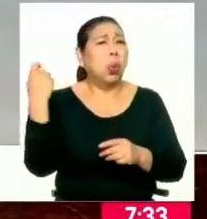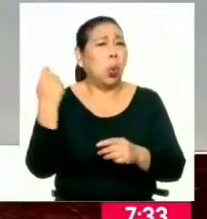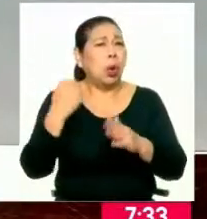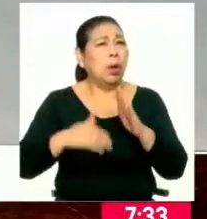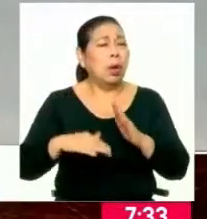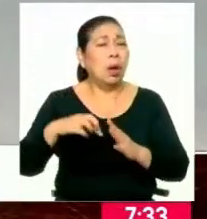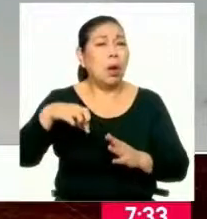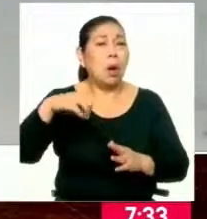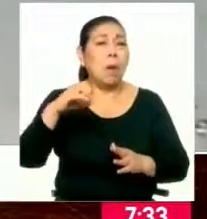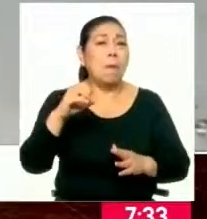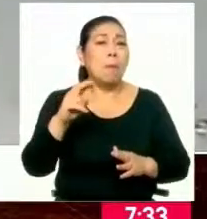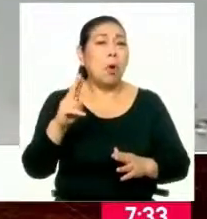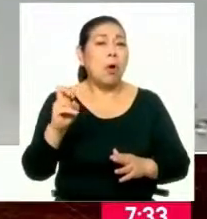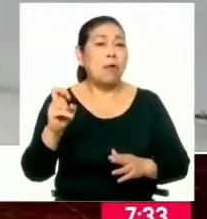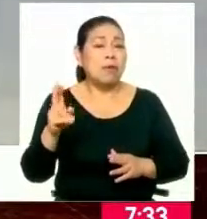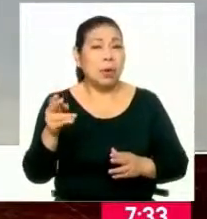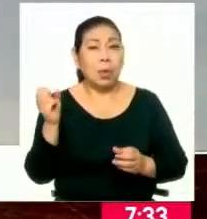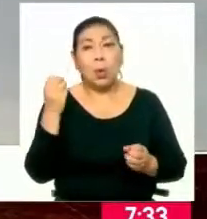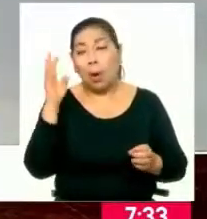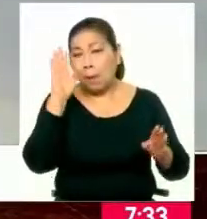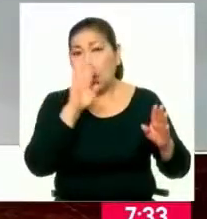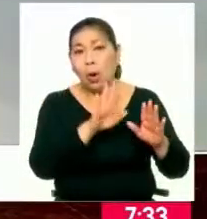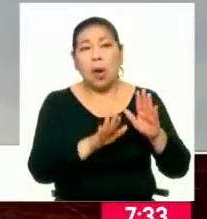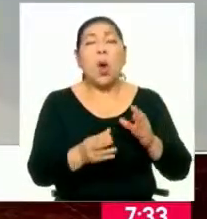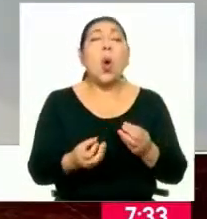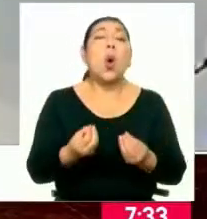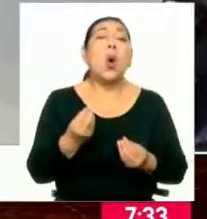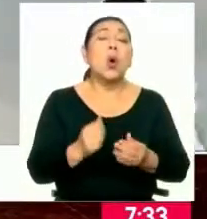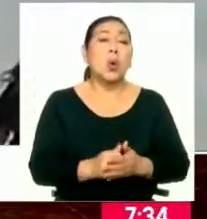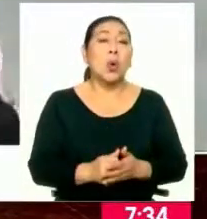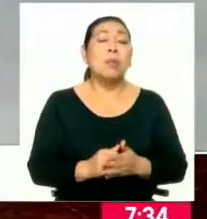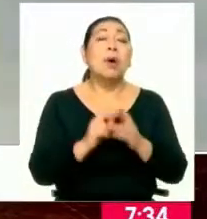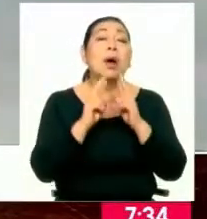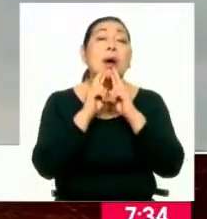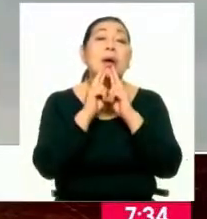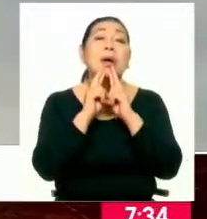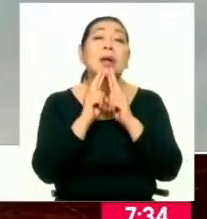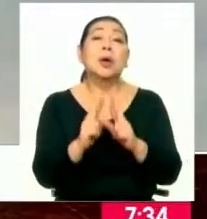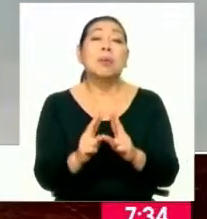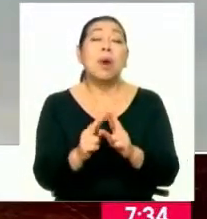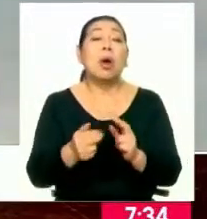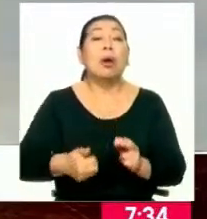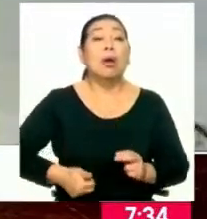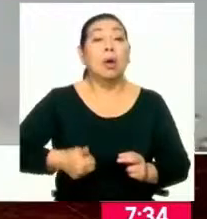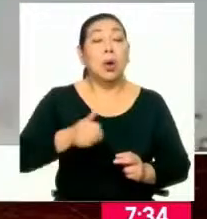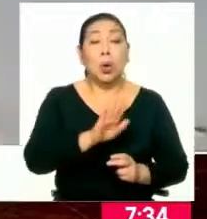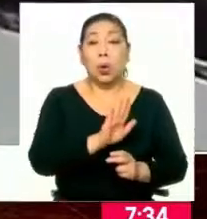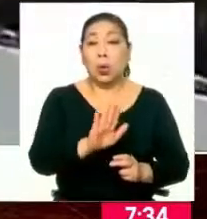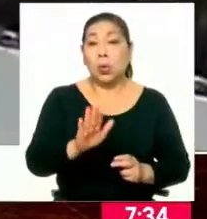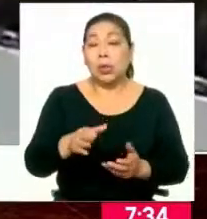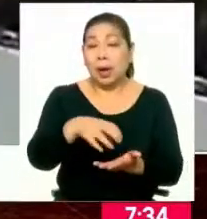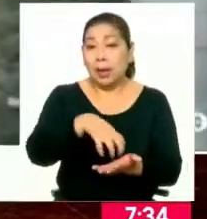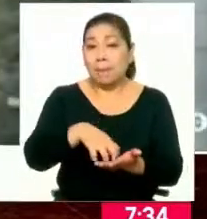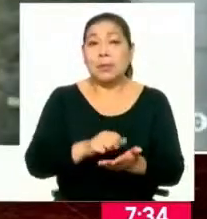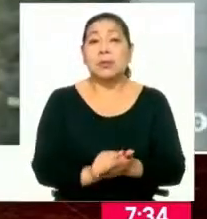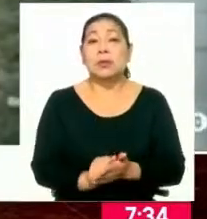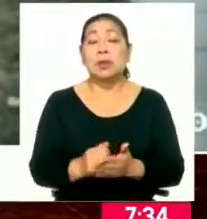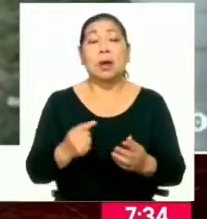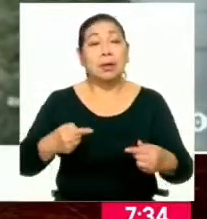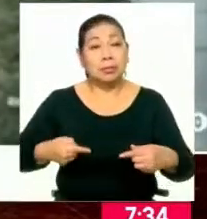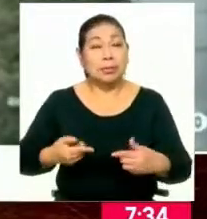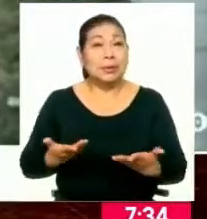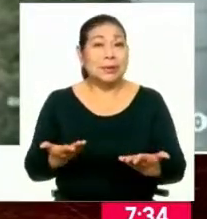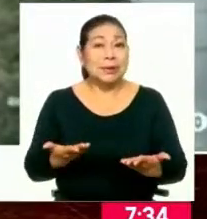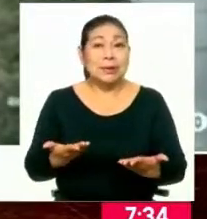sobre todo en El Porvenir es muy, muy preocupante. ¿Cuál es la recomendación que como autoridades le harían ustedes a la población frente